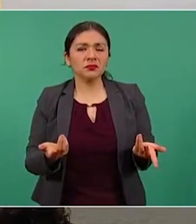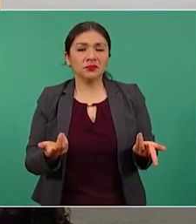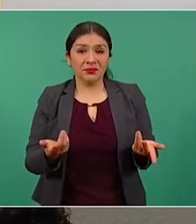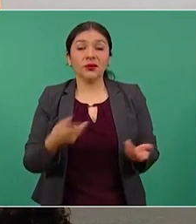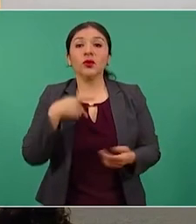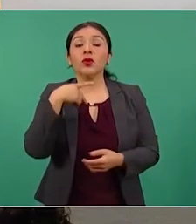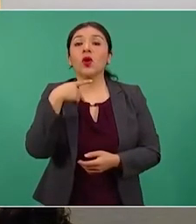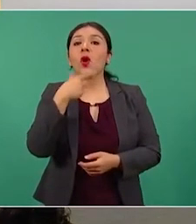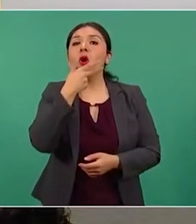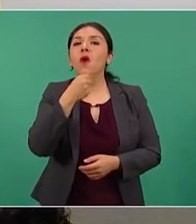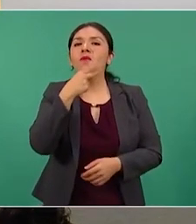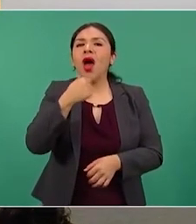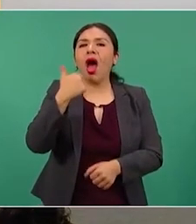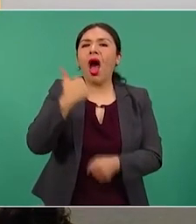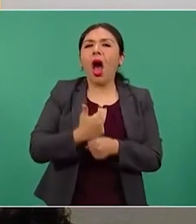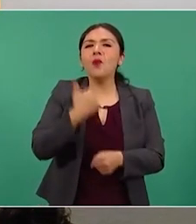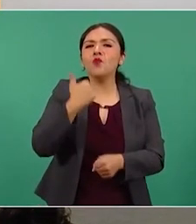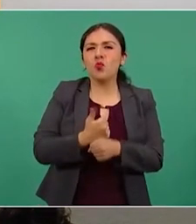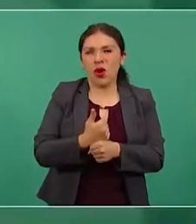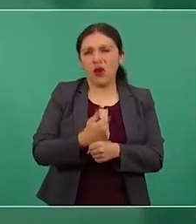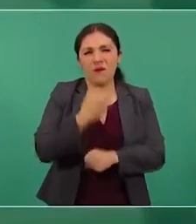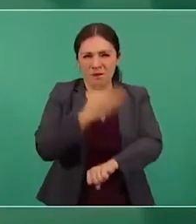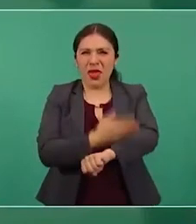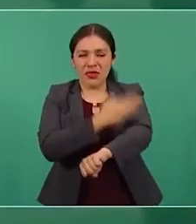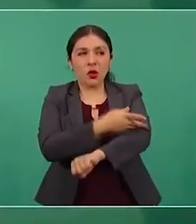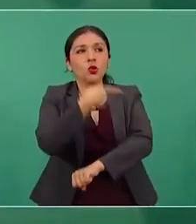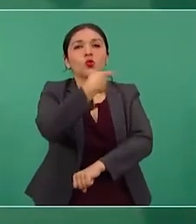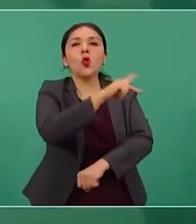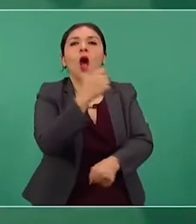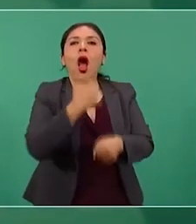el abuelo de Francisco I. Madero,